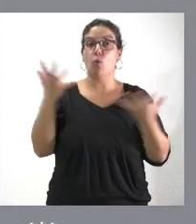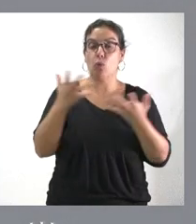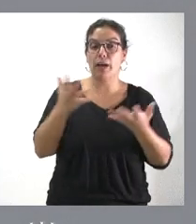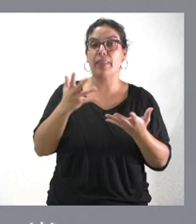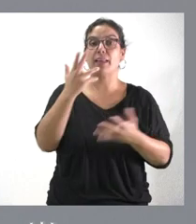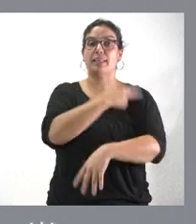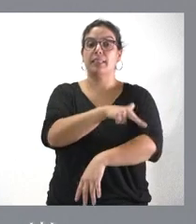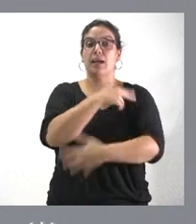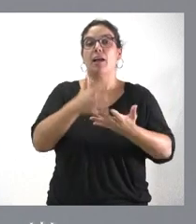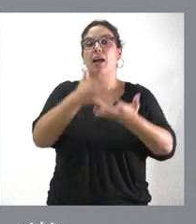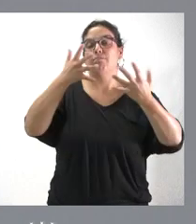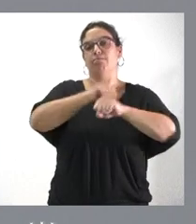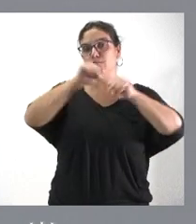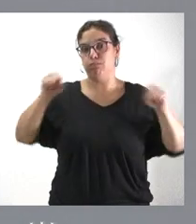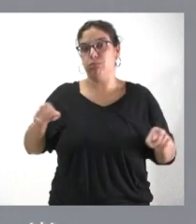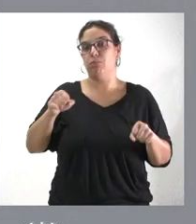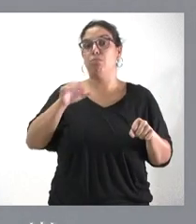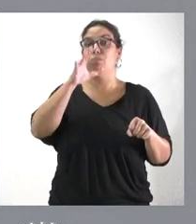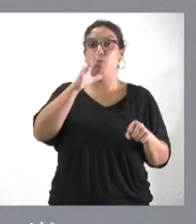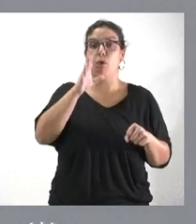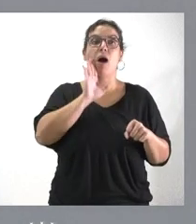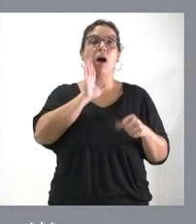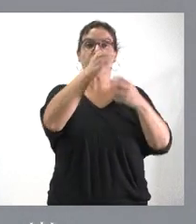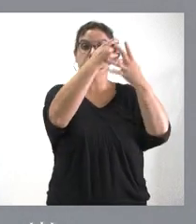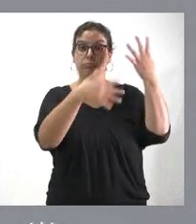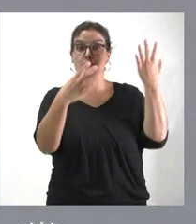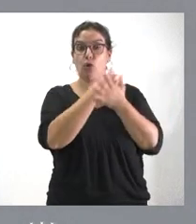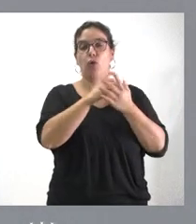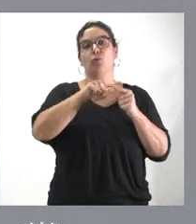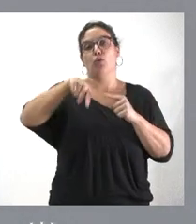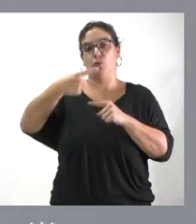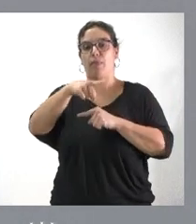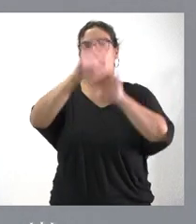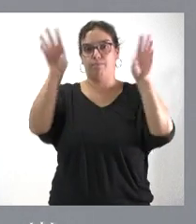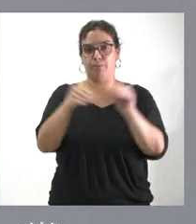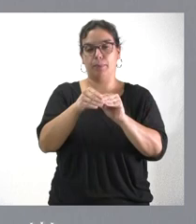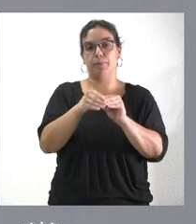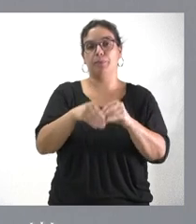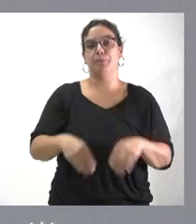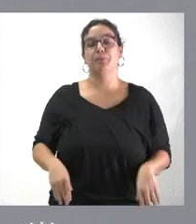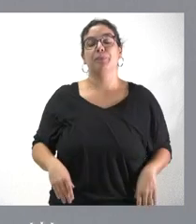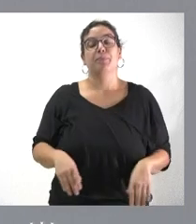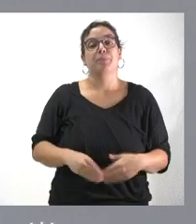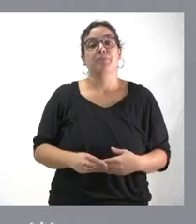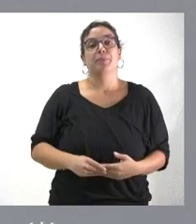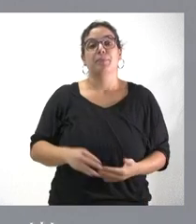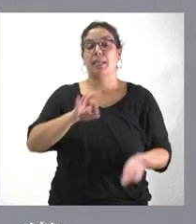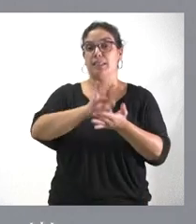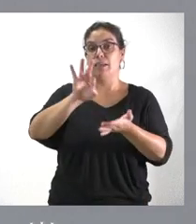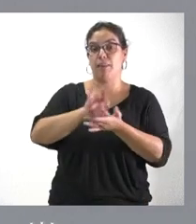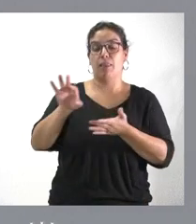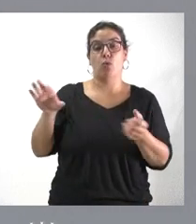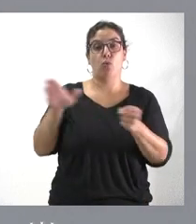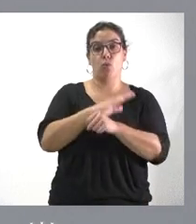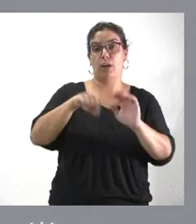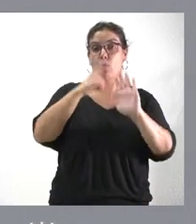sanitarias como consecuencia de todos esos aspectos. Llegamos todo el tiempo de servicio a todo el territorio de